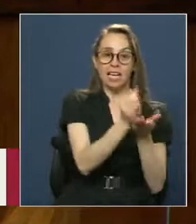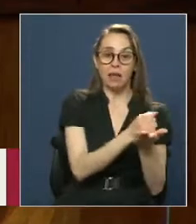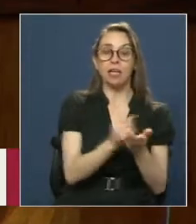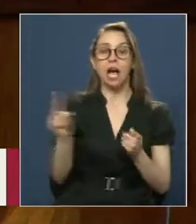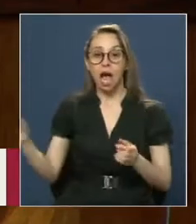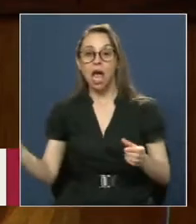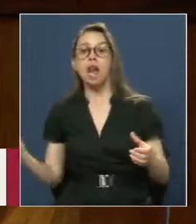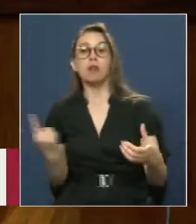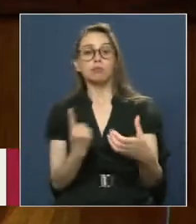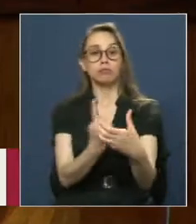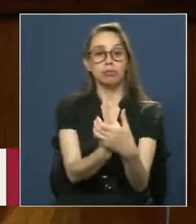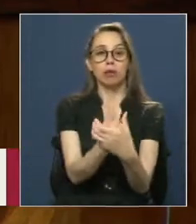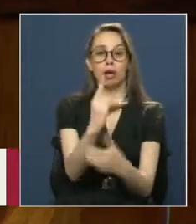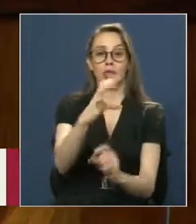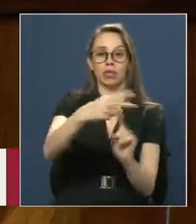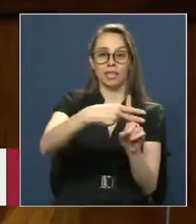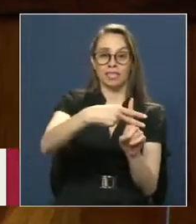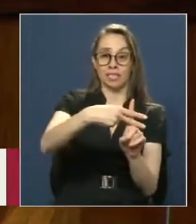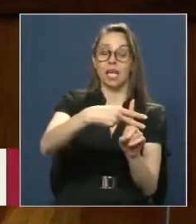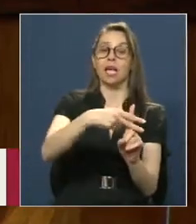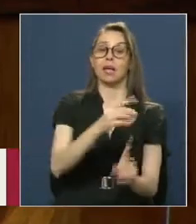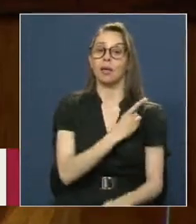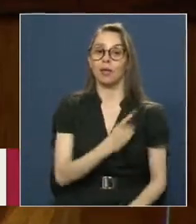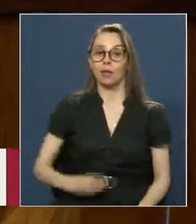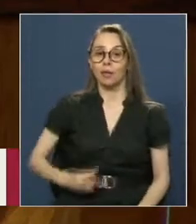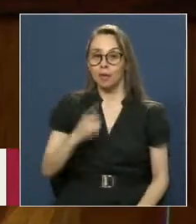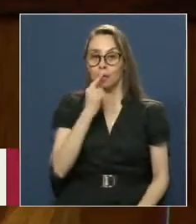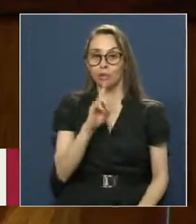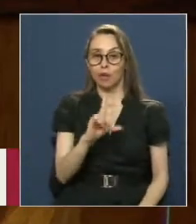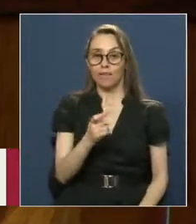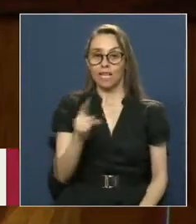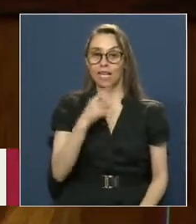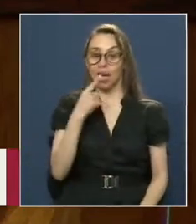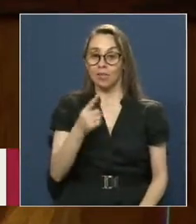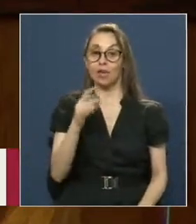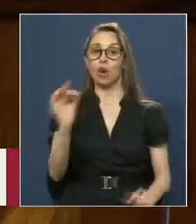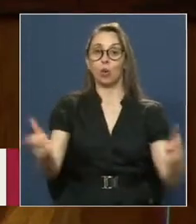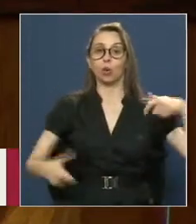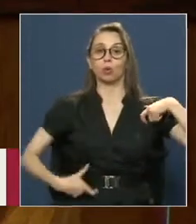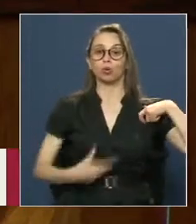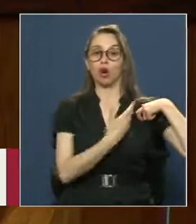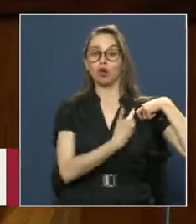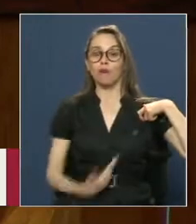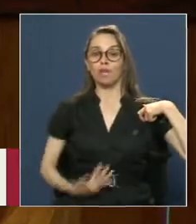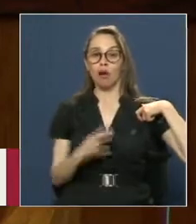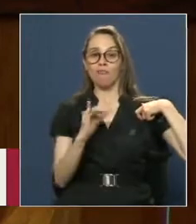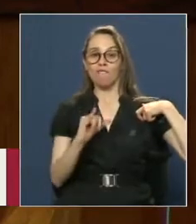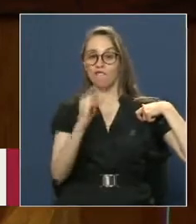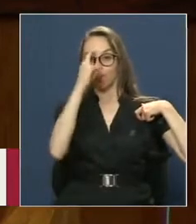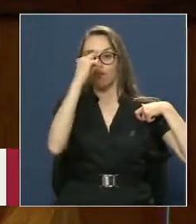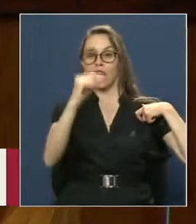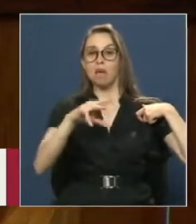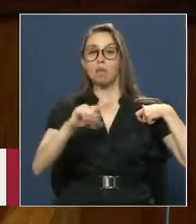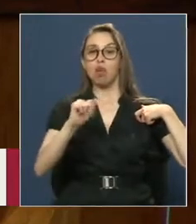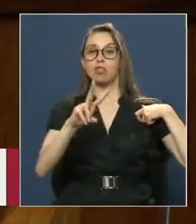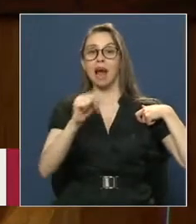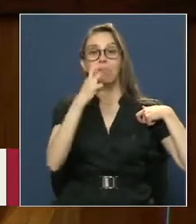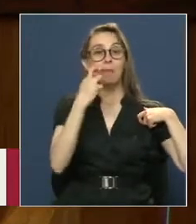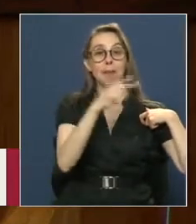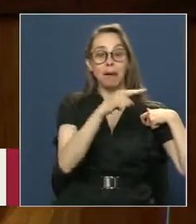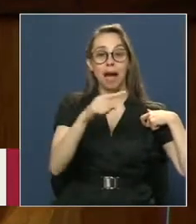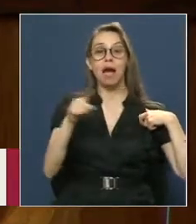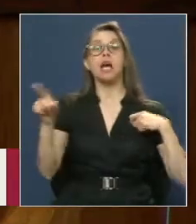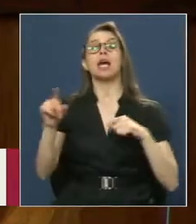Cristiana Efectivamente Como señalaba El diputado Venegas Durante el gobierno De frey Montalva Finalmente Integró Como